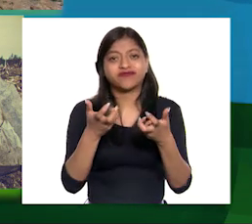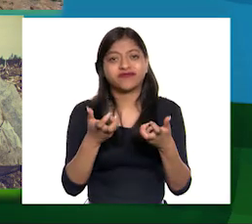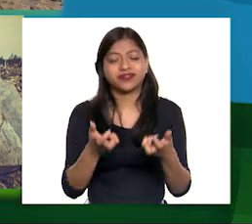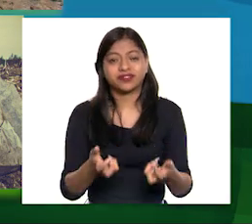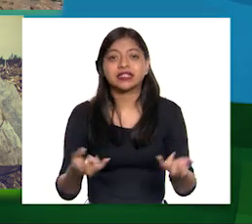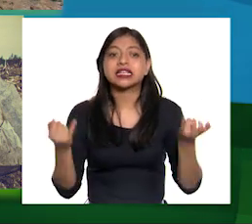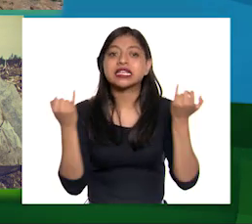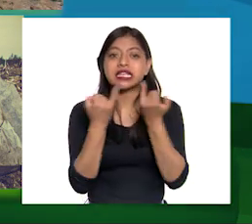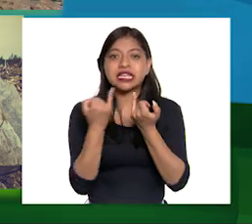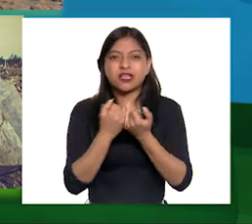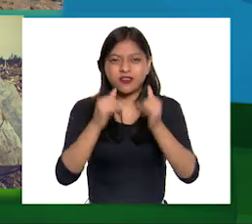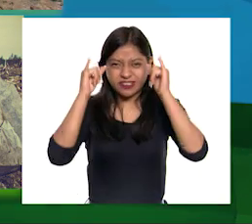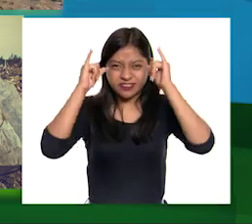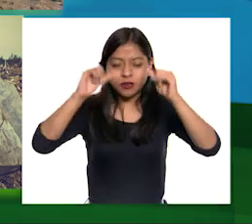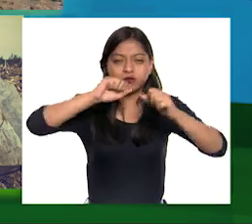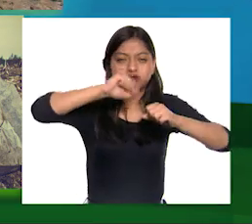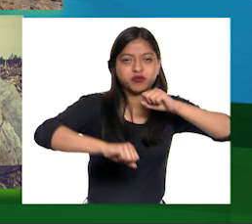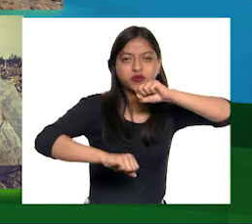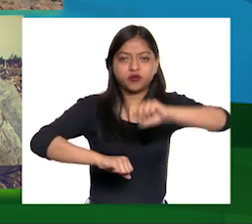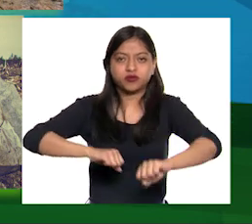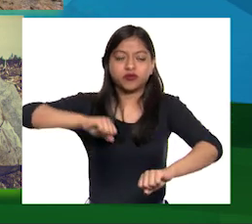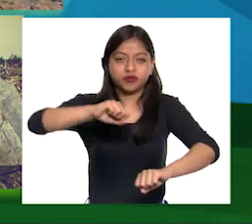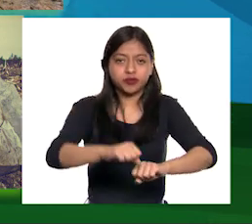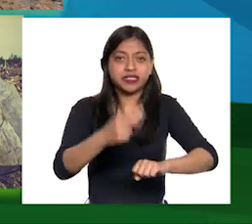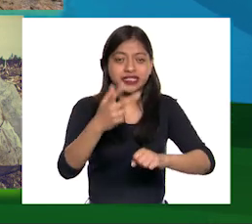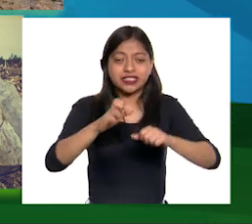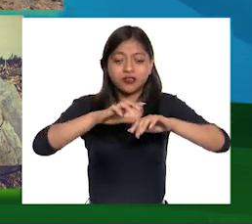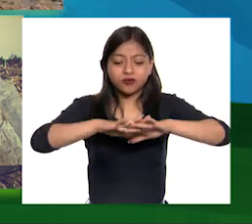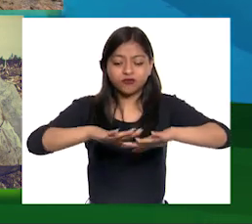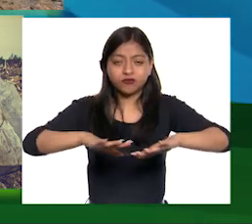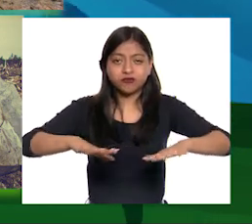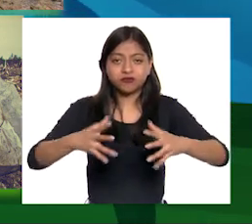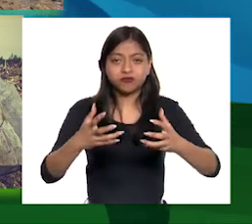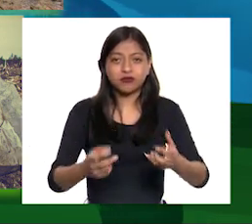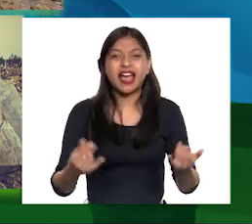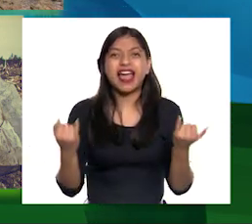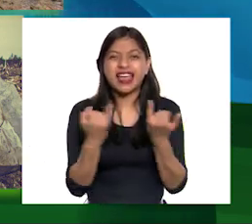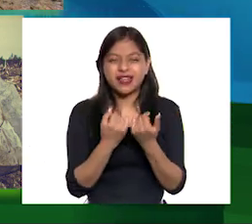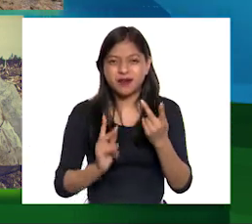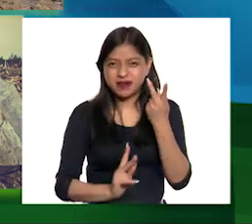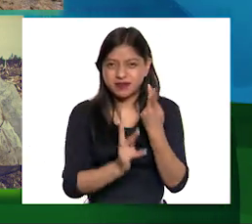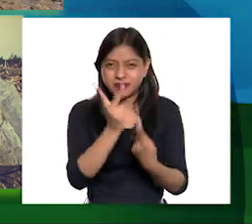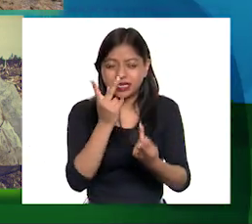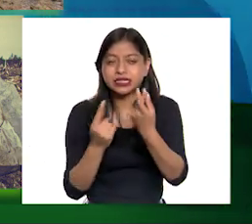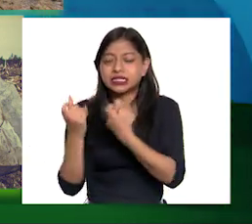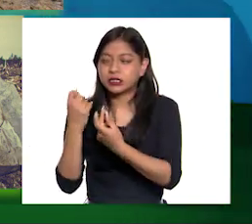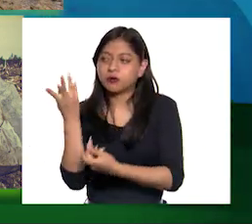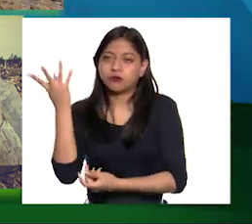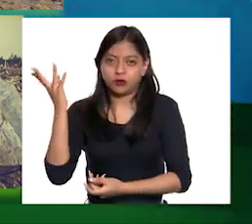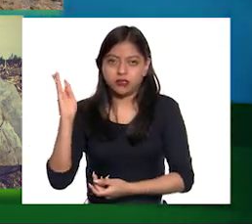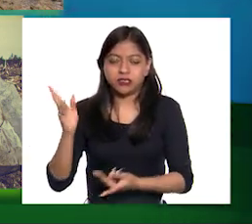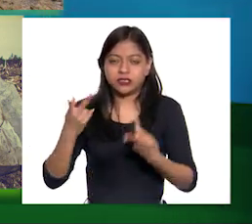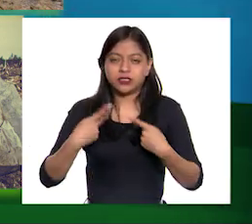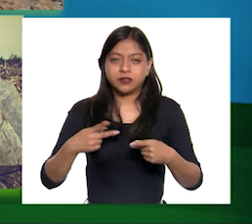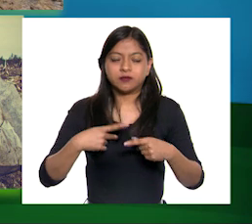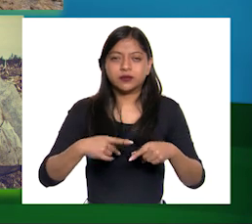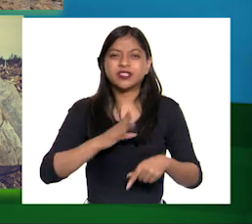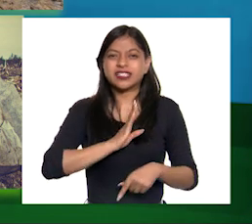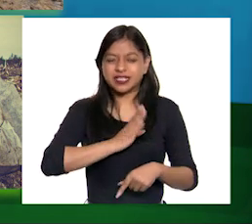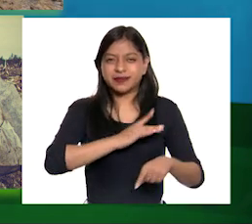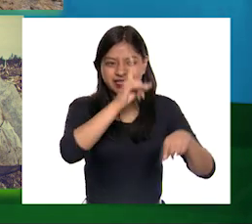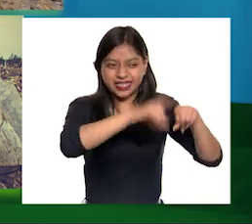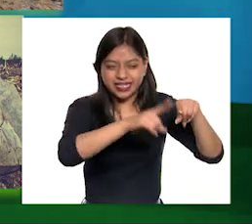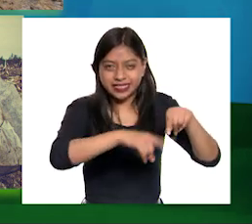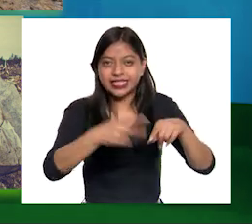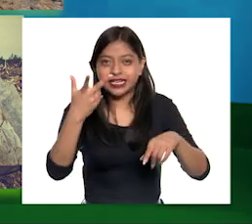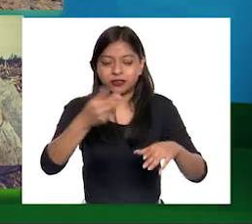pisoteo del ganado La agricultura con el uso de pesticidas y fertilizantes que se usan en la mayoría de los cultivos La